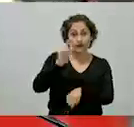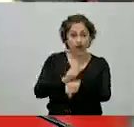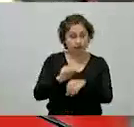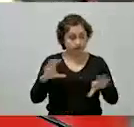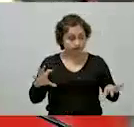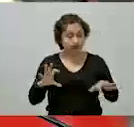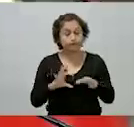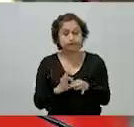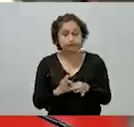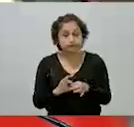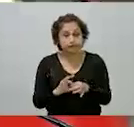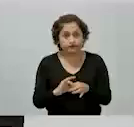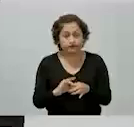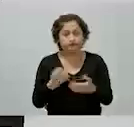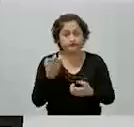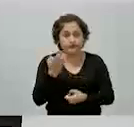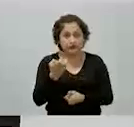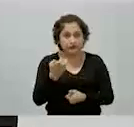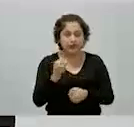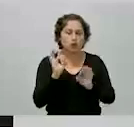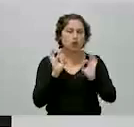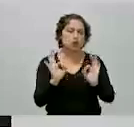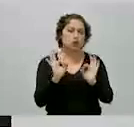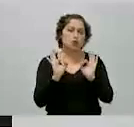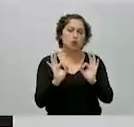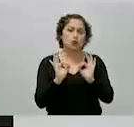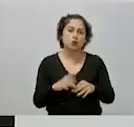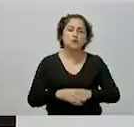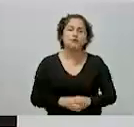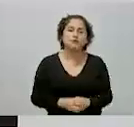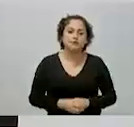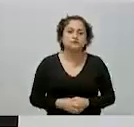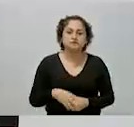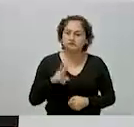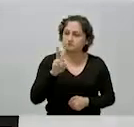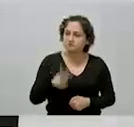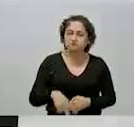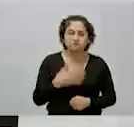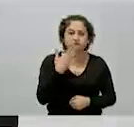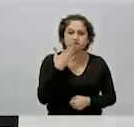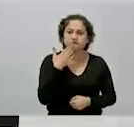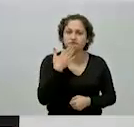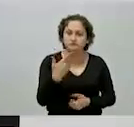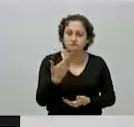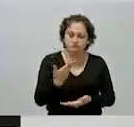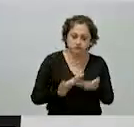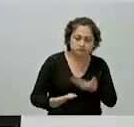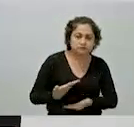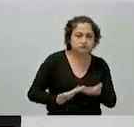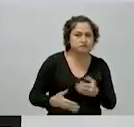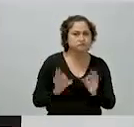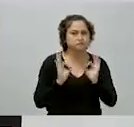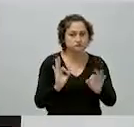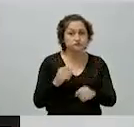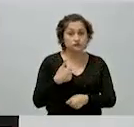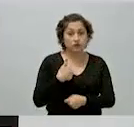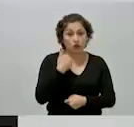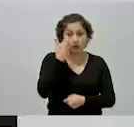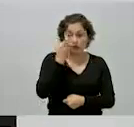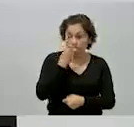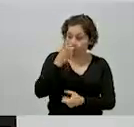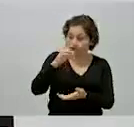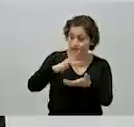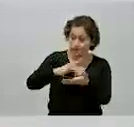extraordinario, muy buena la relación. Yo tengo que agradecerle